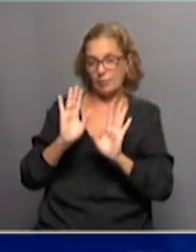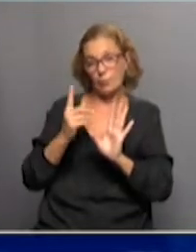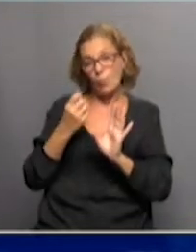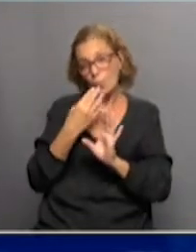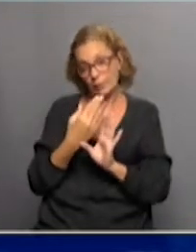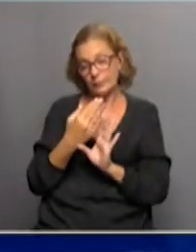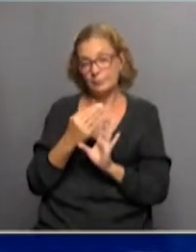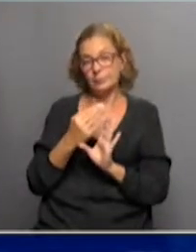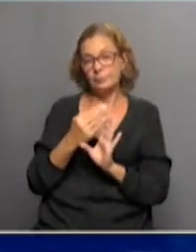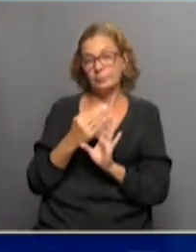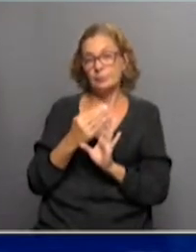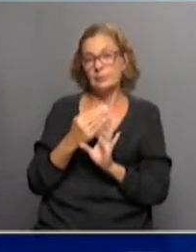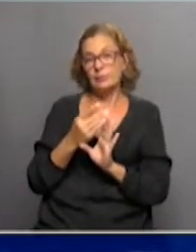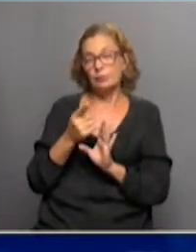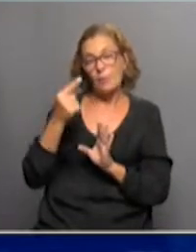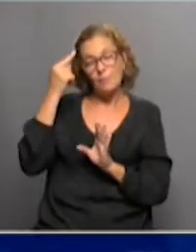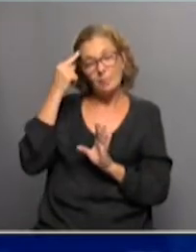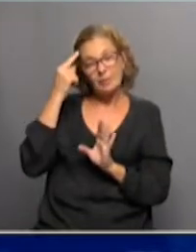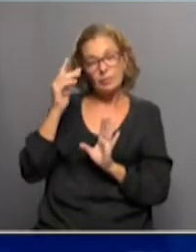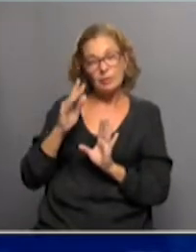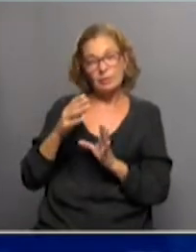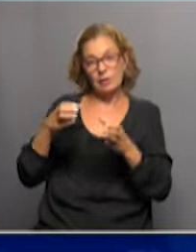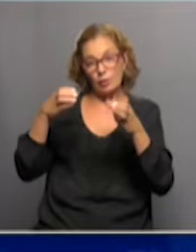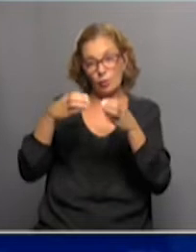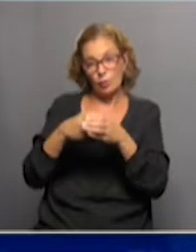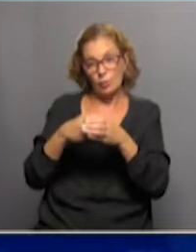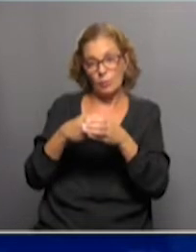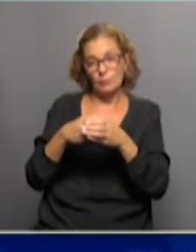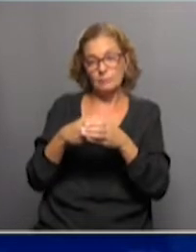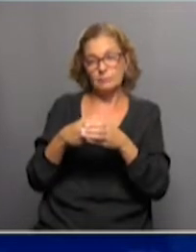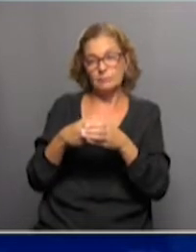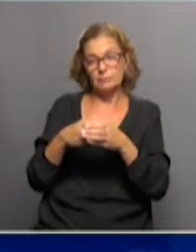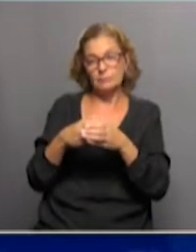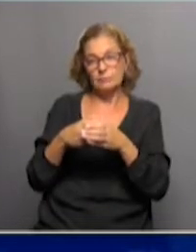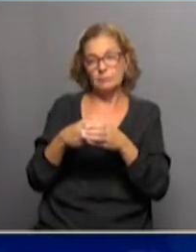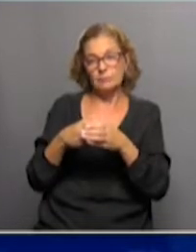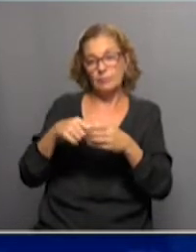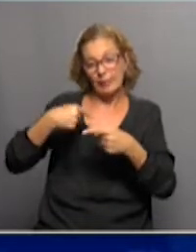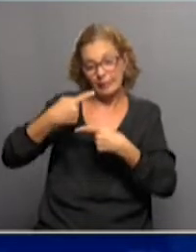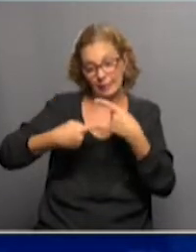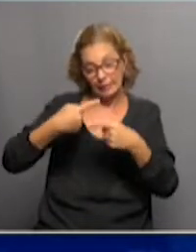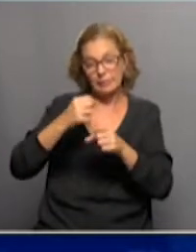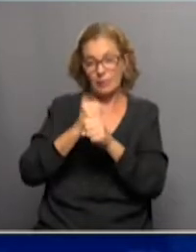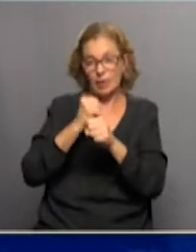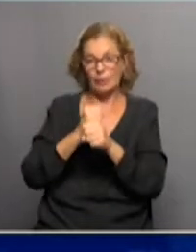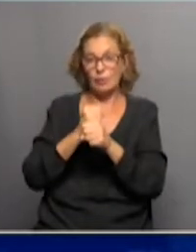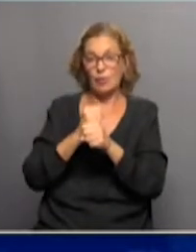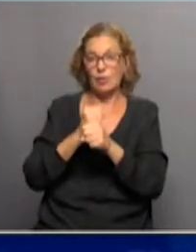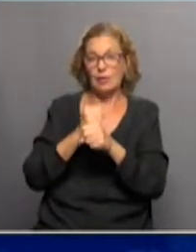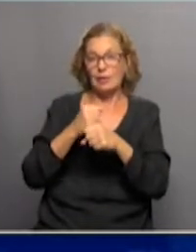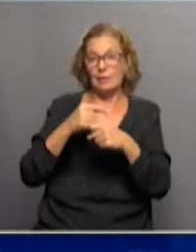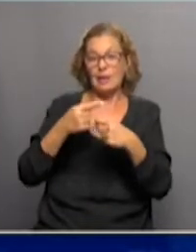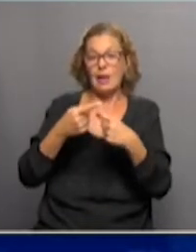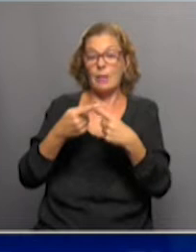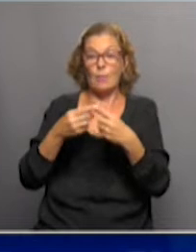hasta lo que yo creo es que este grupo, bueno, todavía va a seguir trabajando porque hay otras